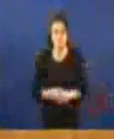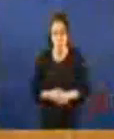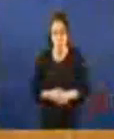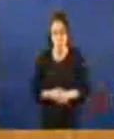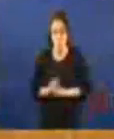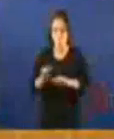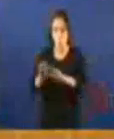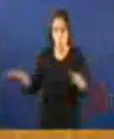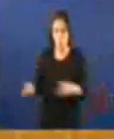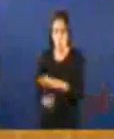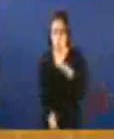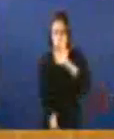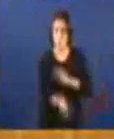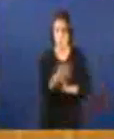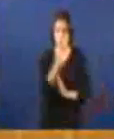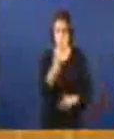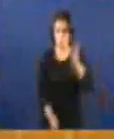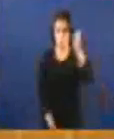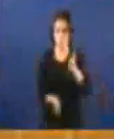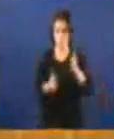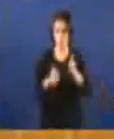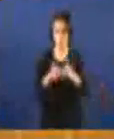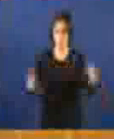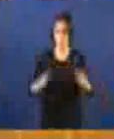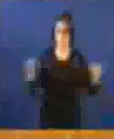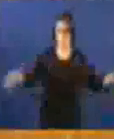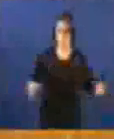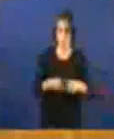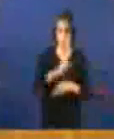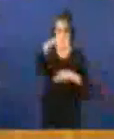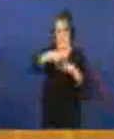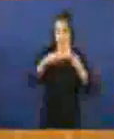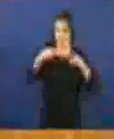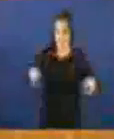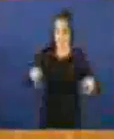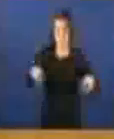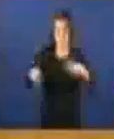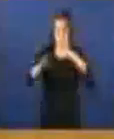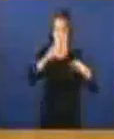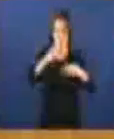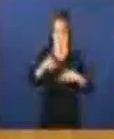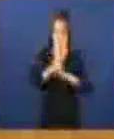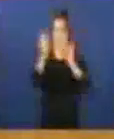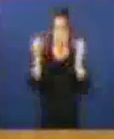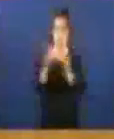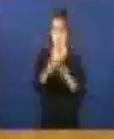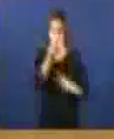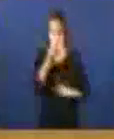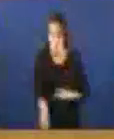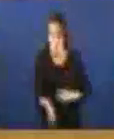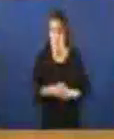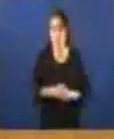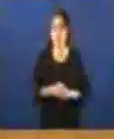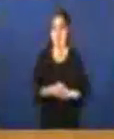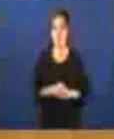crean a competencia entre os grandes grupos de todo o sector mediático no mundo? Pois relean a André Matelar